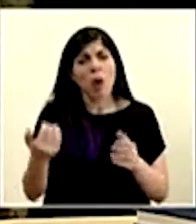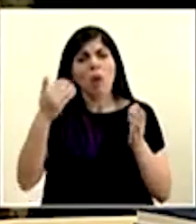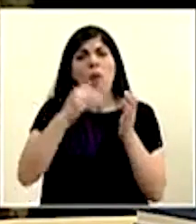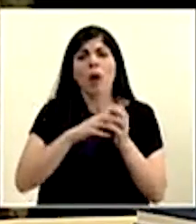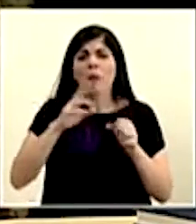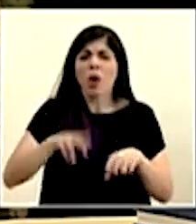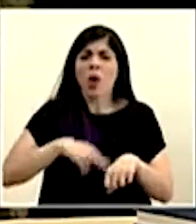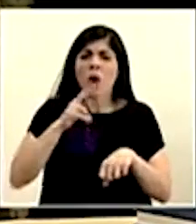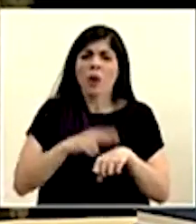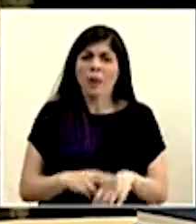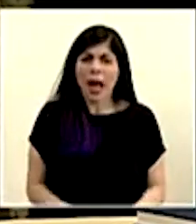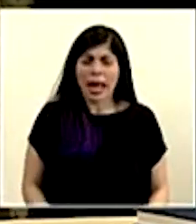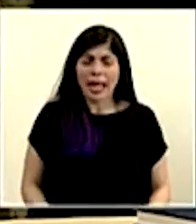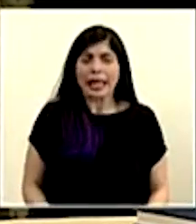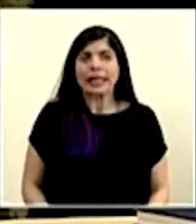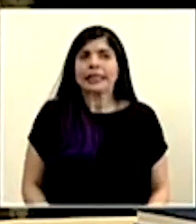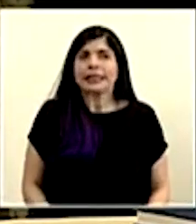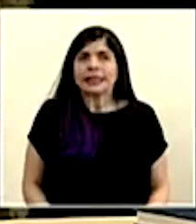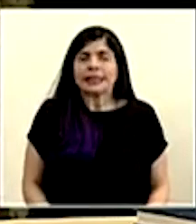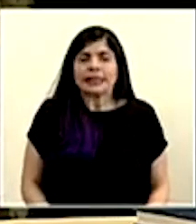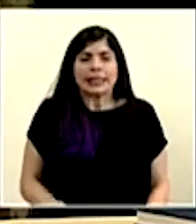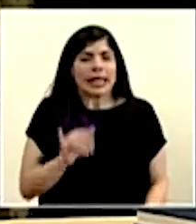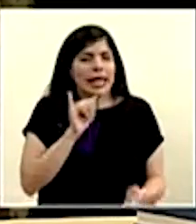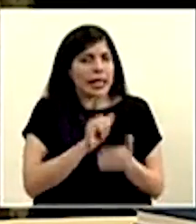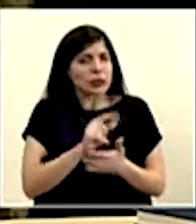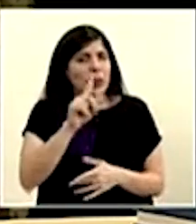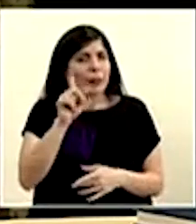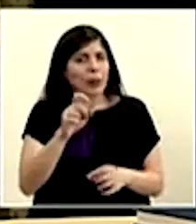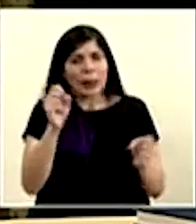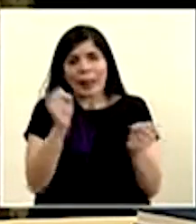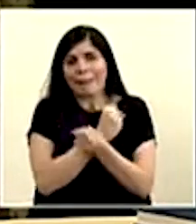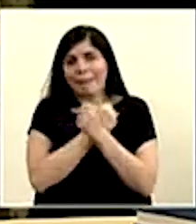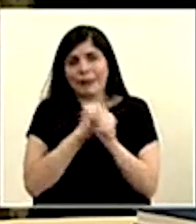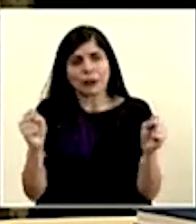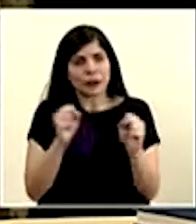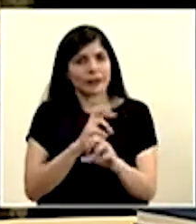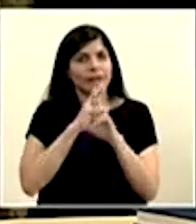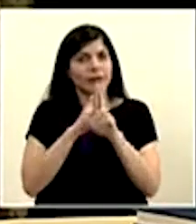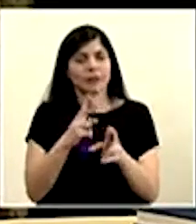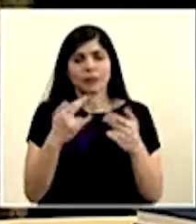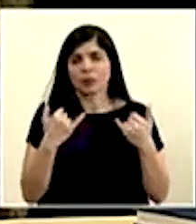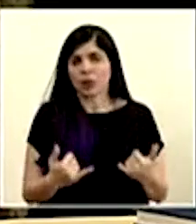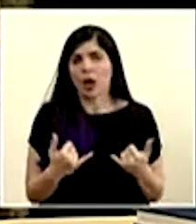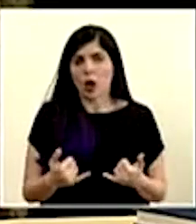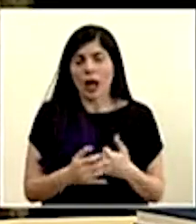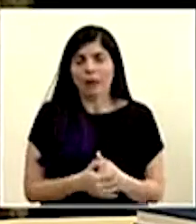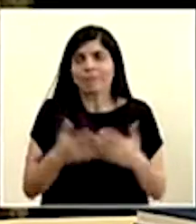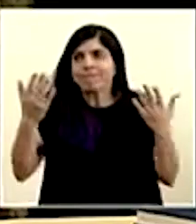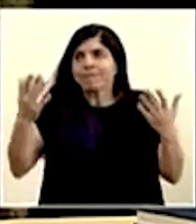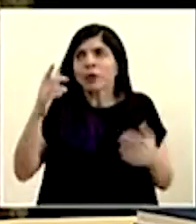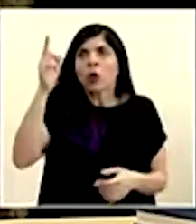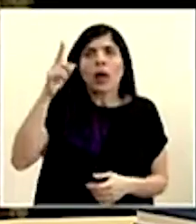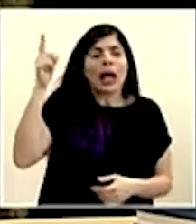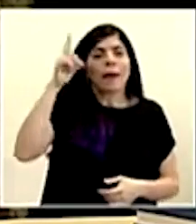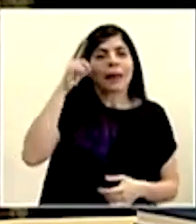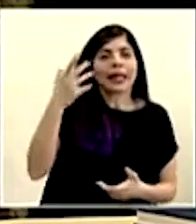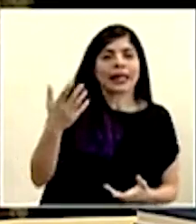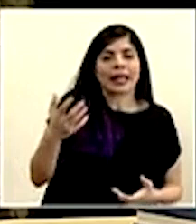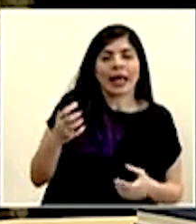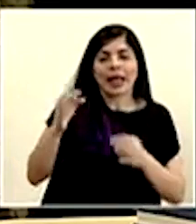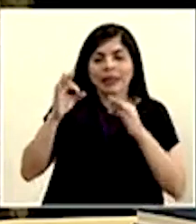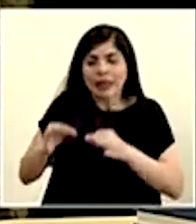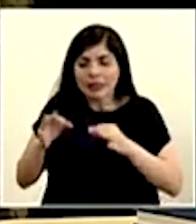normalidad? Y eso es una pregunta imposible de contestar en este momento. Obviamente se toman las